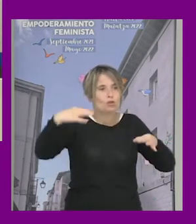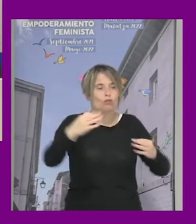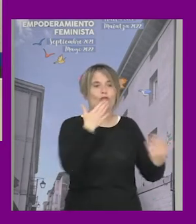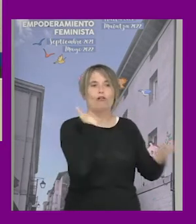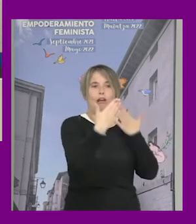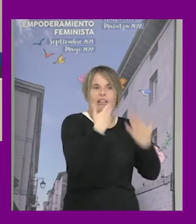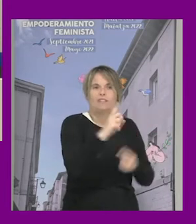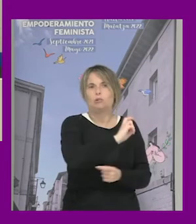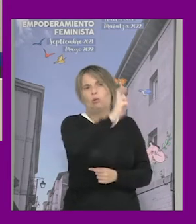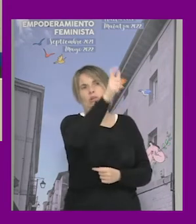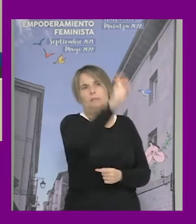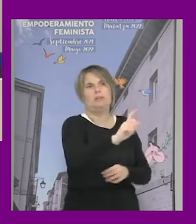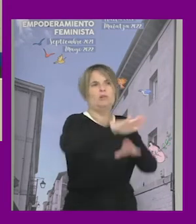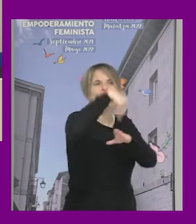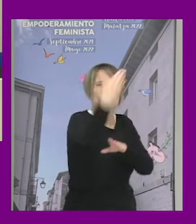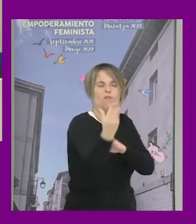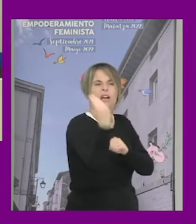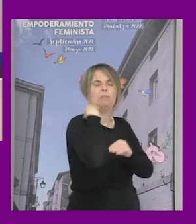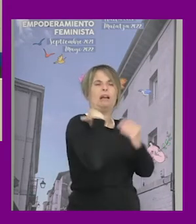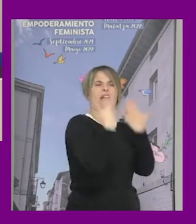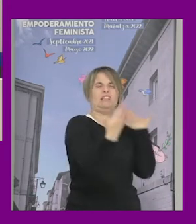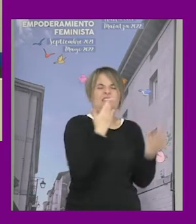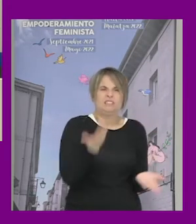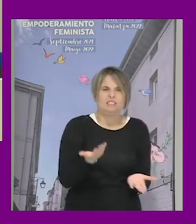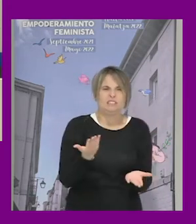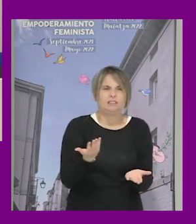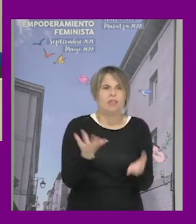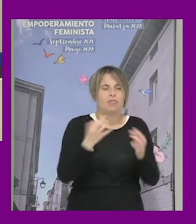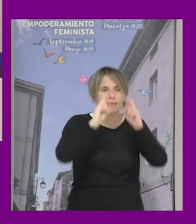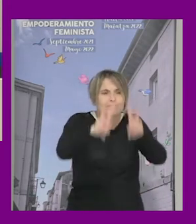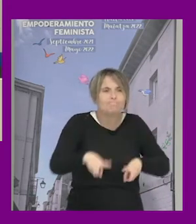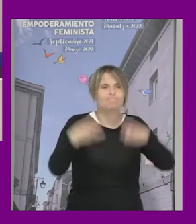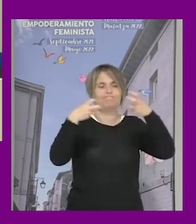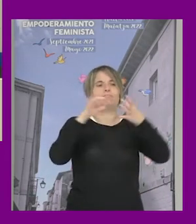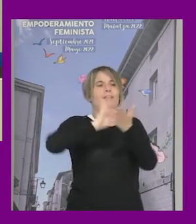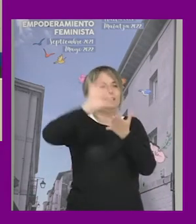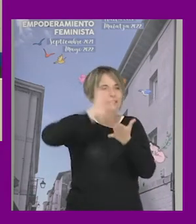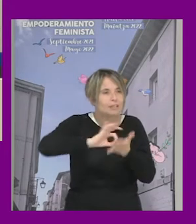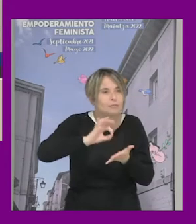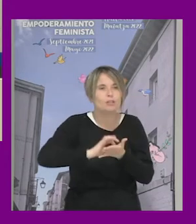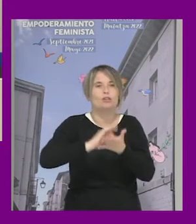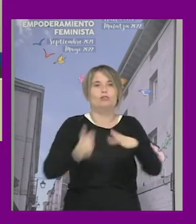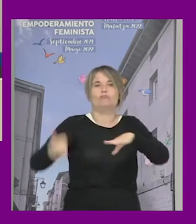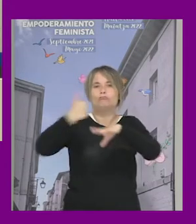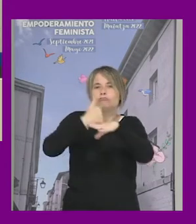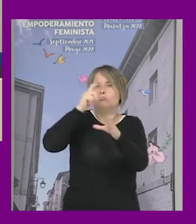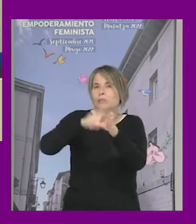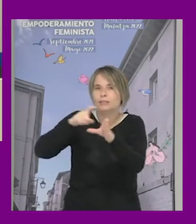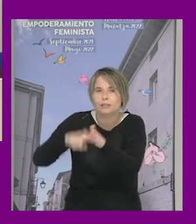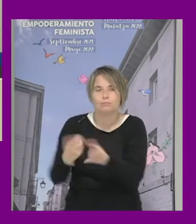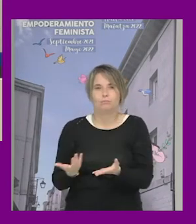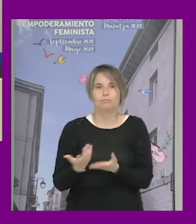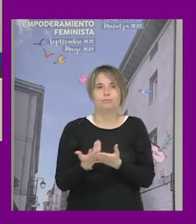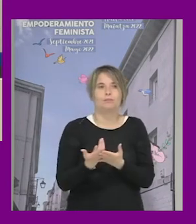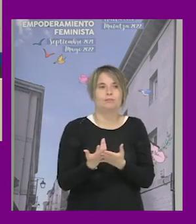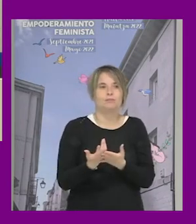que no hay alguien que viene de fuera para hacer ¿no? por tanto ¿cómo repensamos los servicios los órganos de participación en la